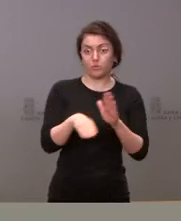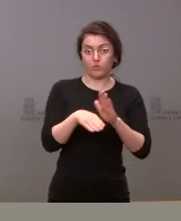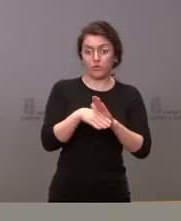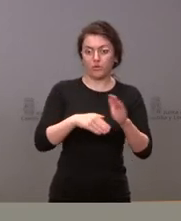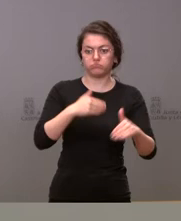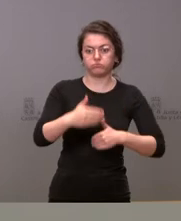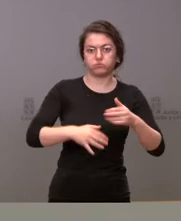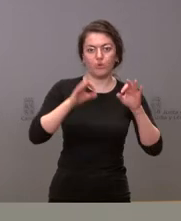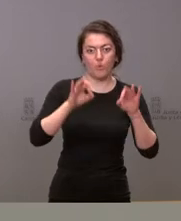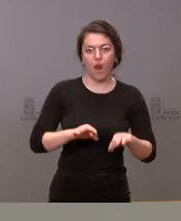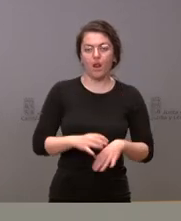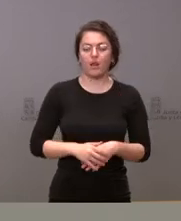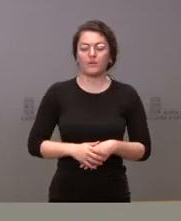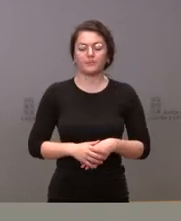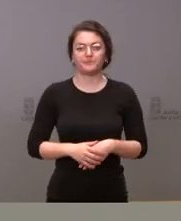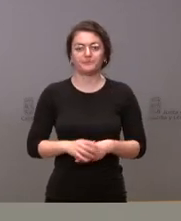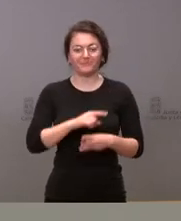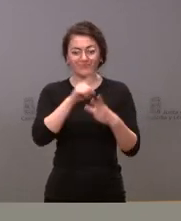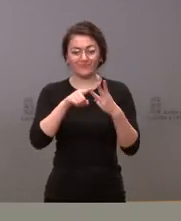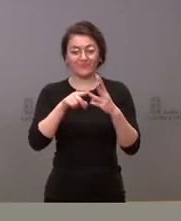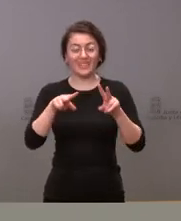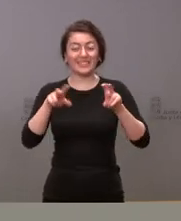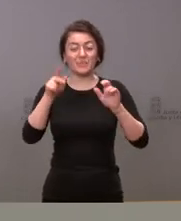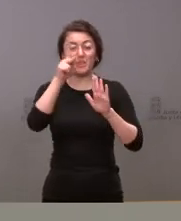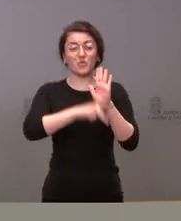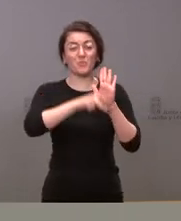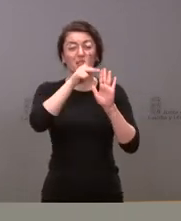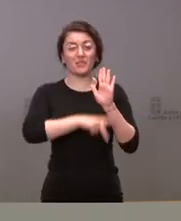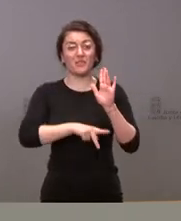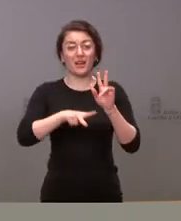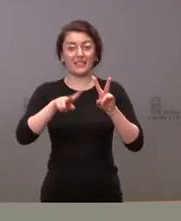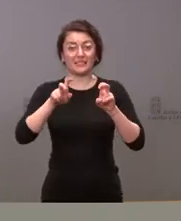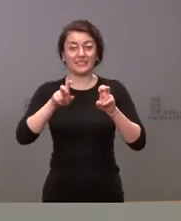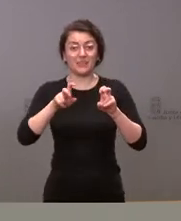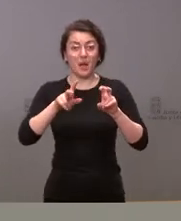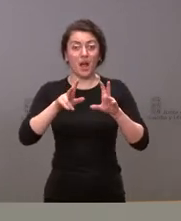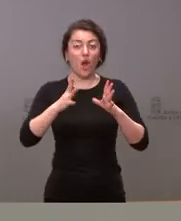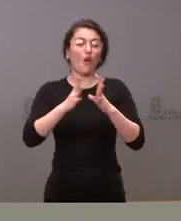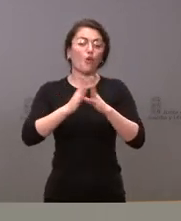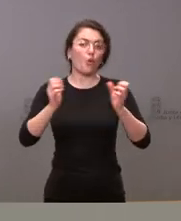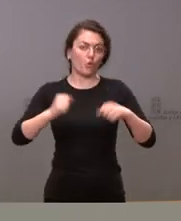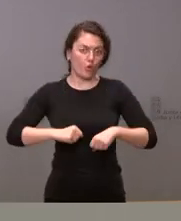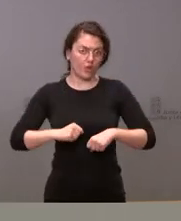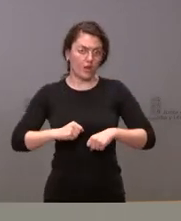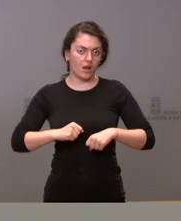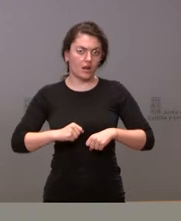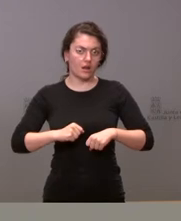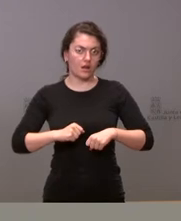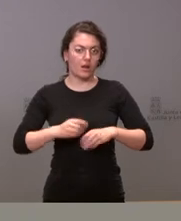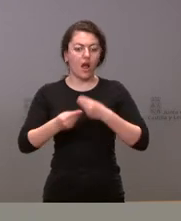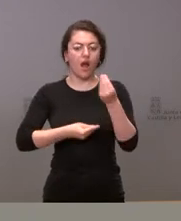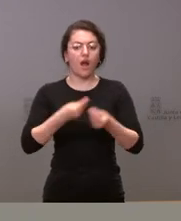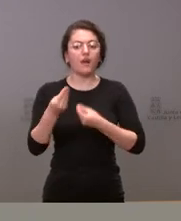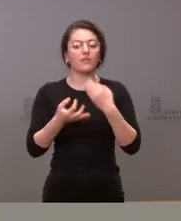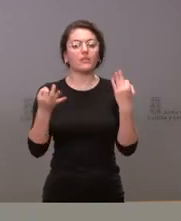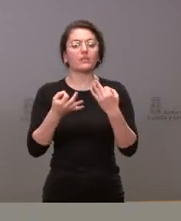y por último la normativa en materia de concordia lo que hace es integrar toda la normativa